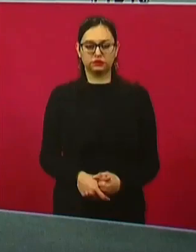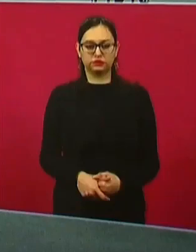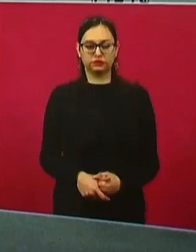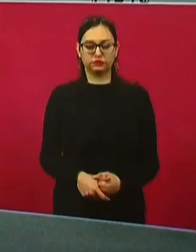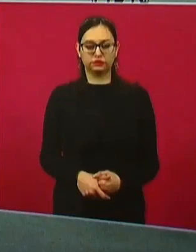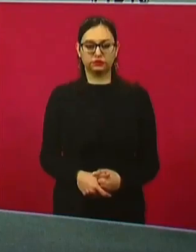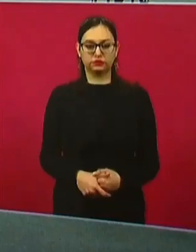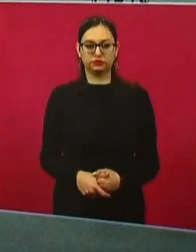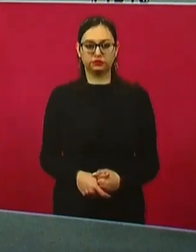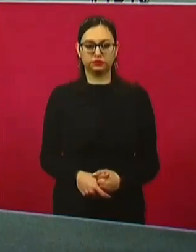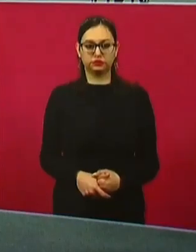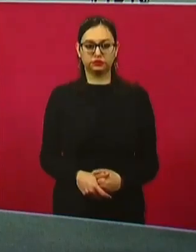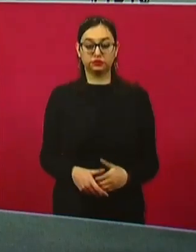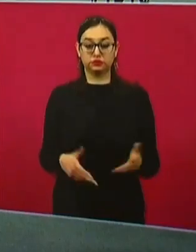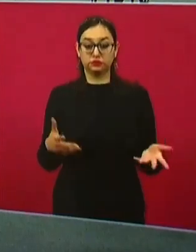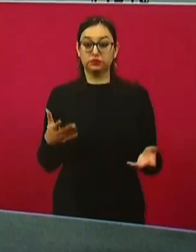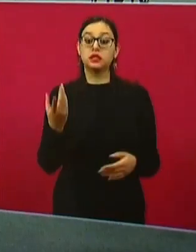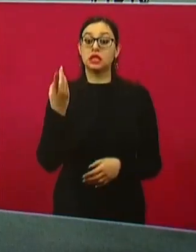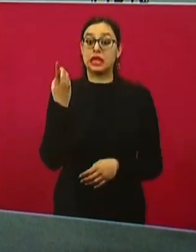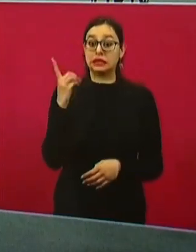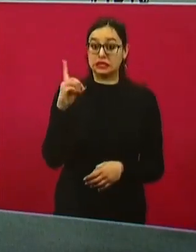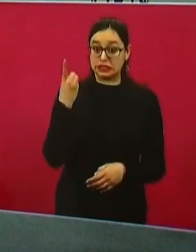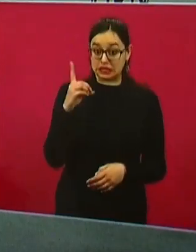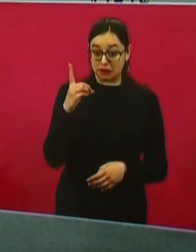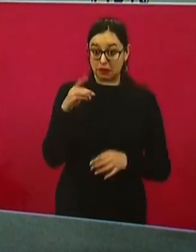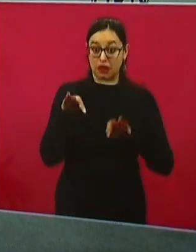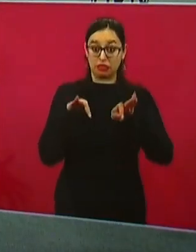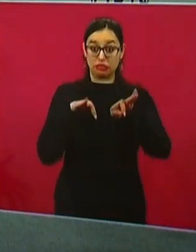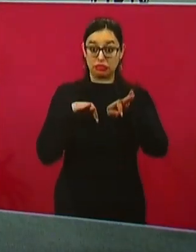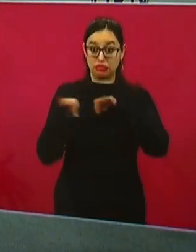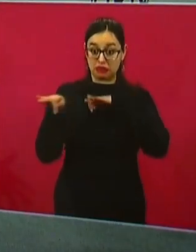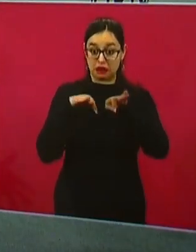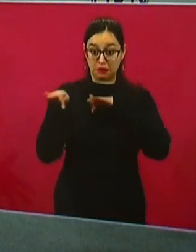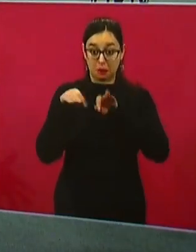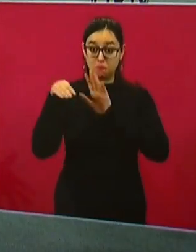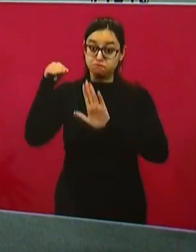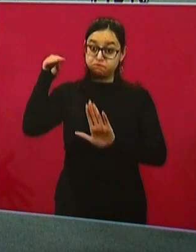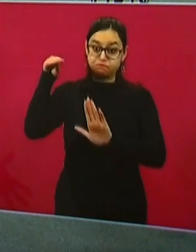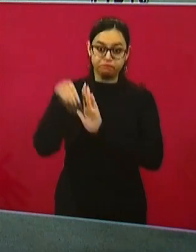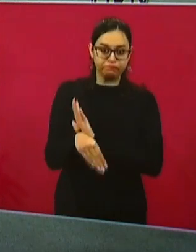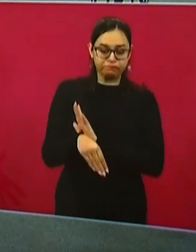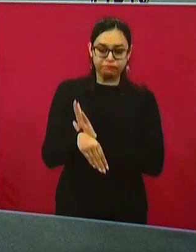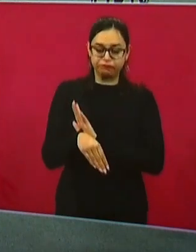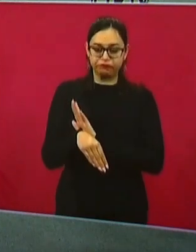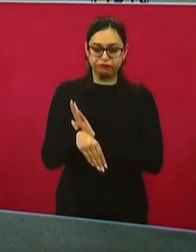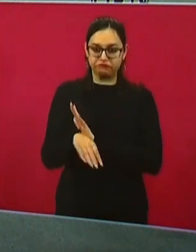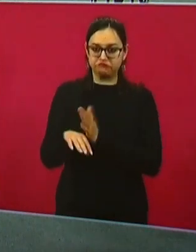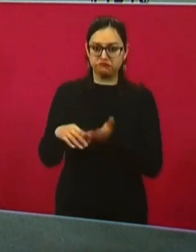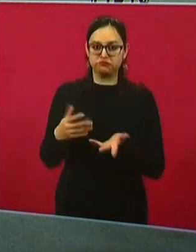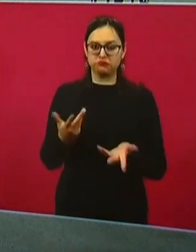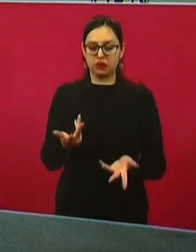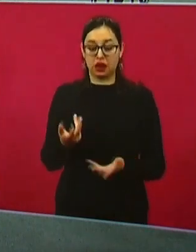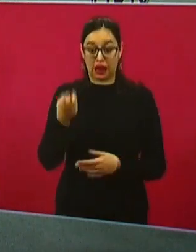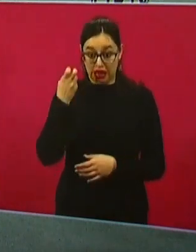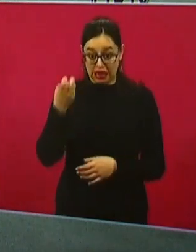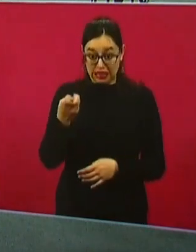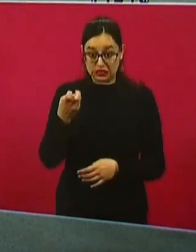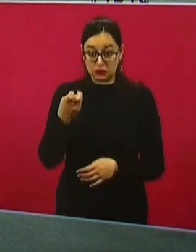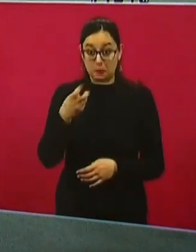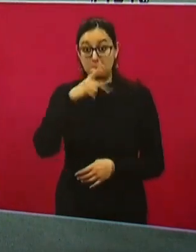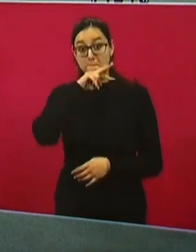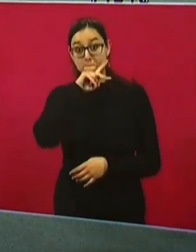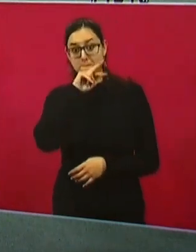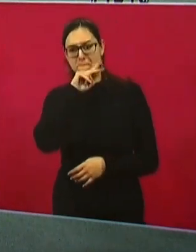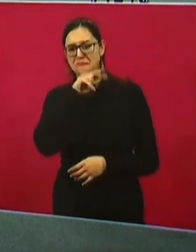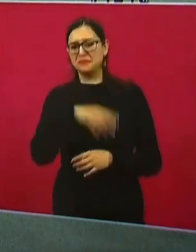Y vamos a la conferencia mañanera de este miércoles porque el presidente Andrés Manuel López Obrador dijo que fue muy común la entrega de